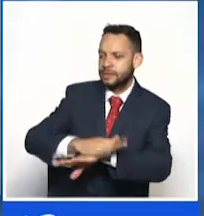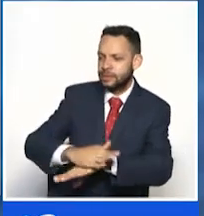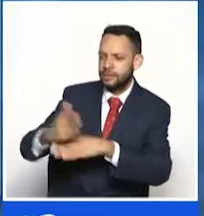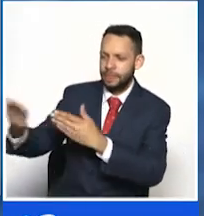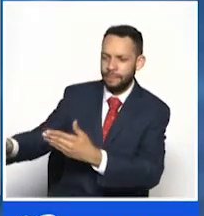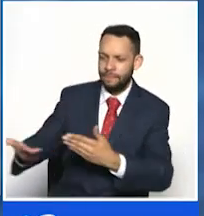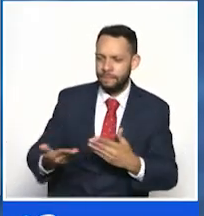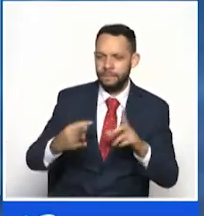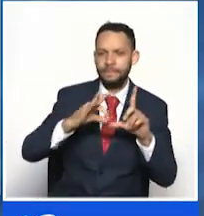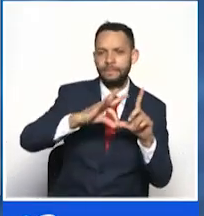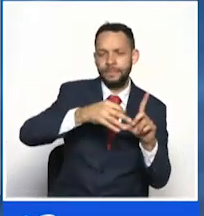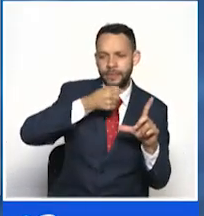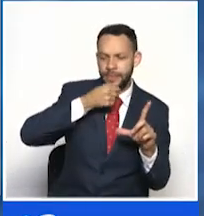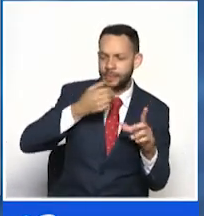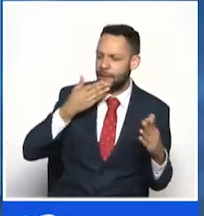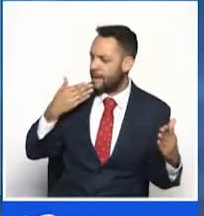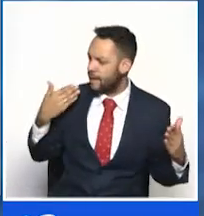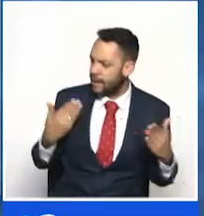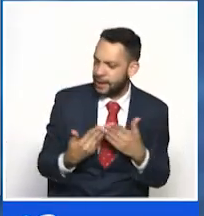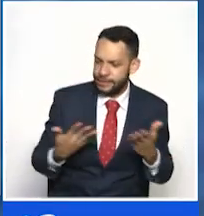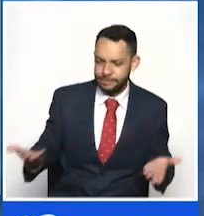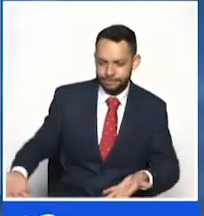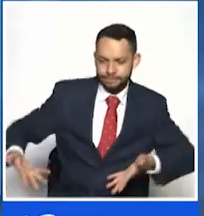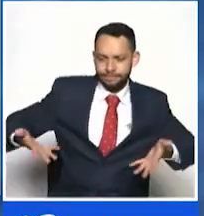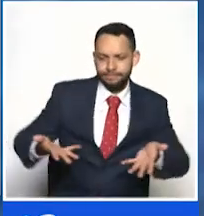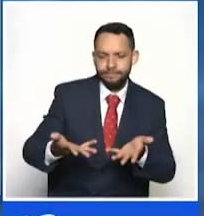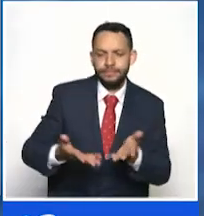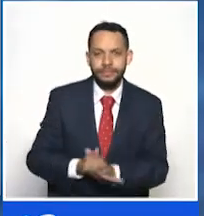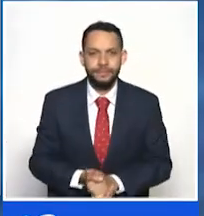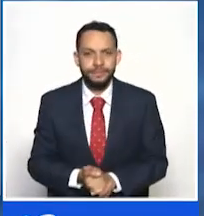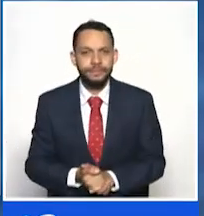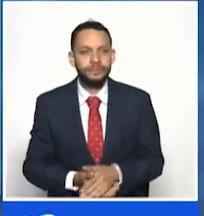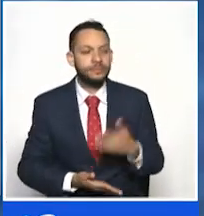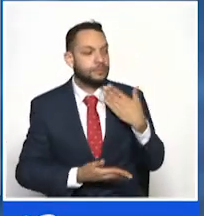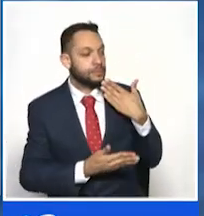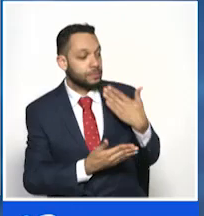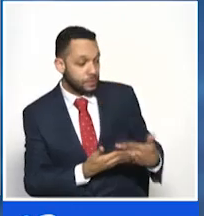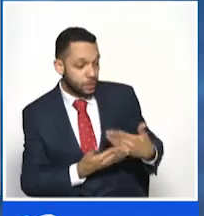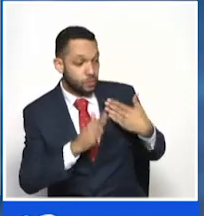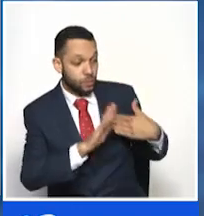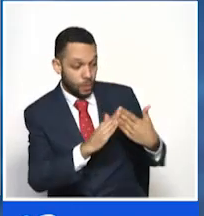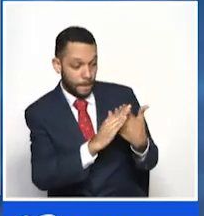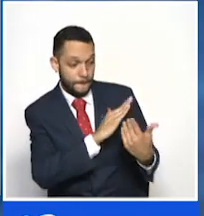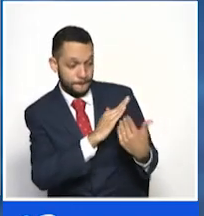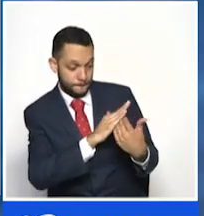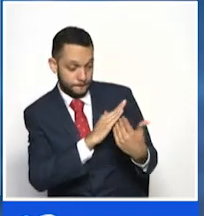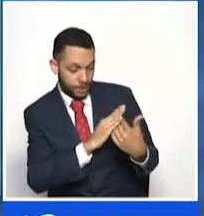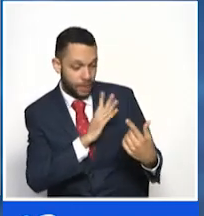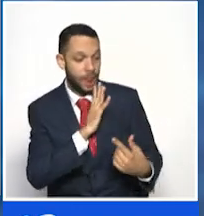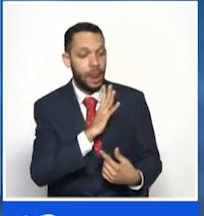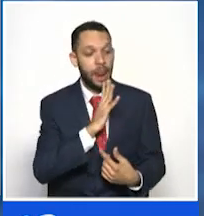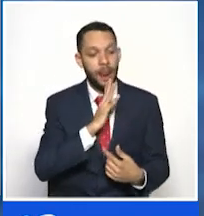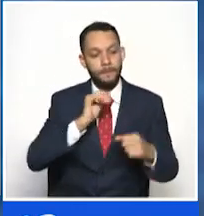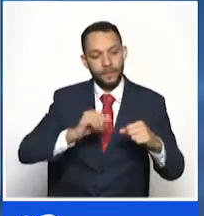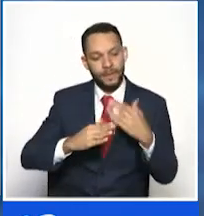Telecafé Noticias y gracias por aceptar nuestra invitación. Muchas gracias a ustedes por tenernos en cuenta.